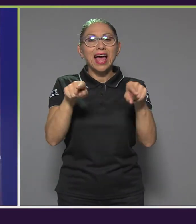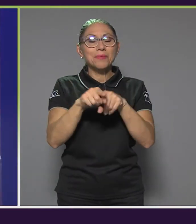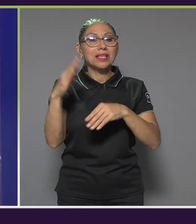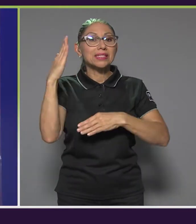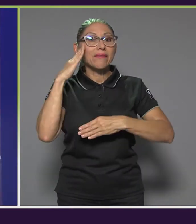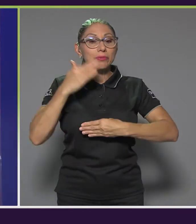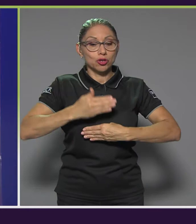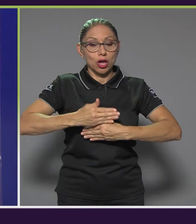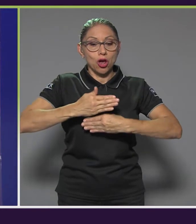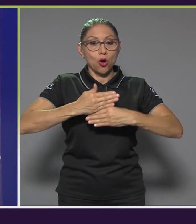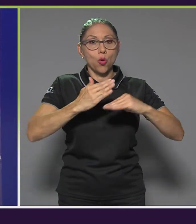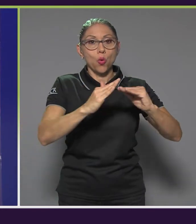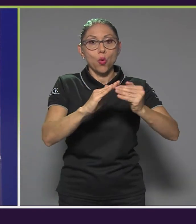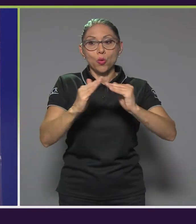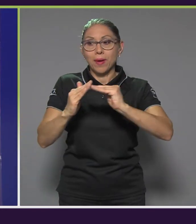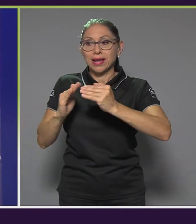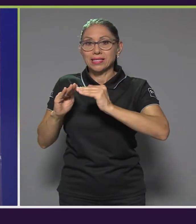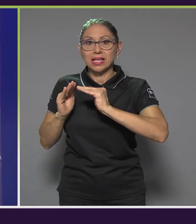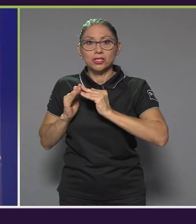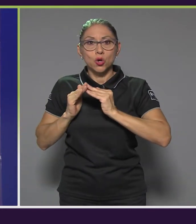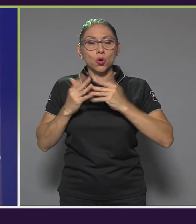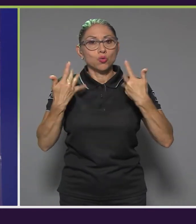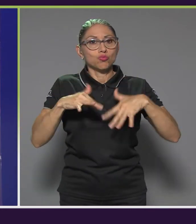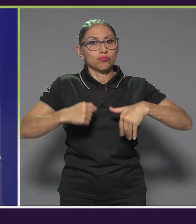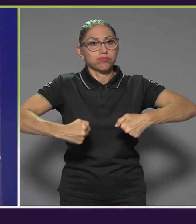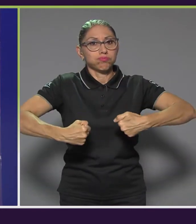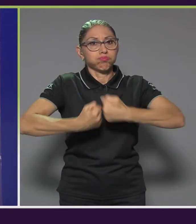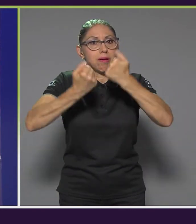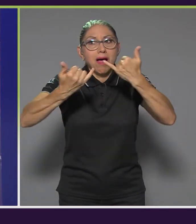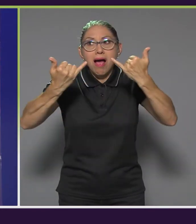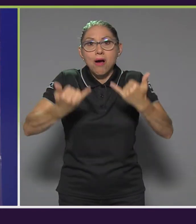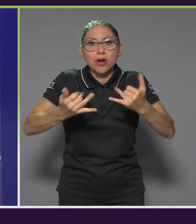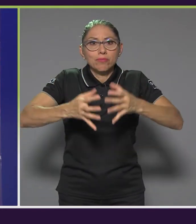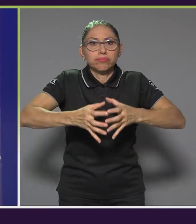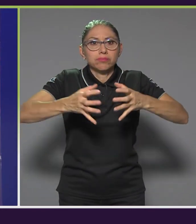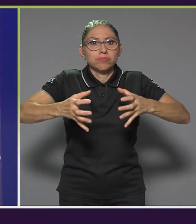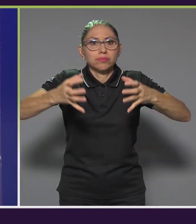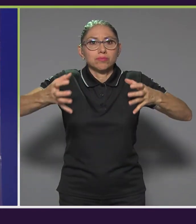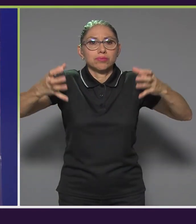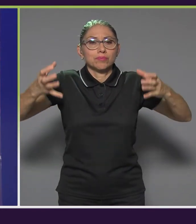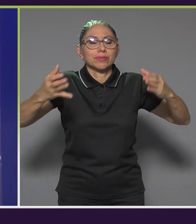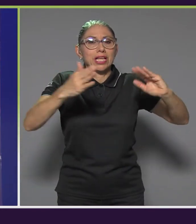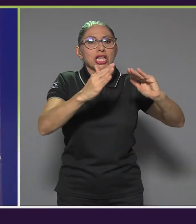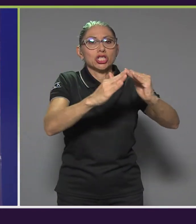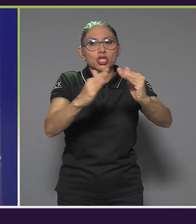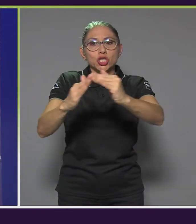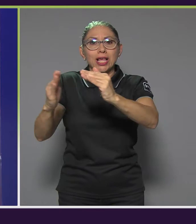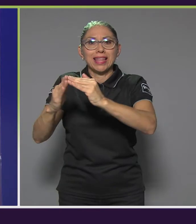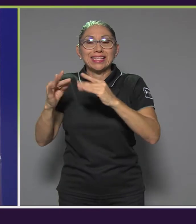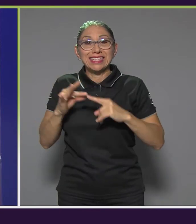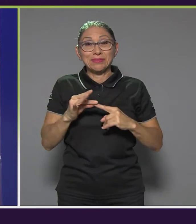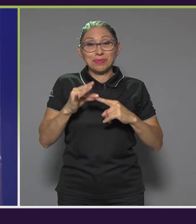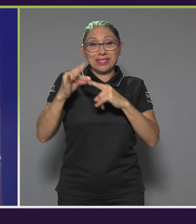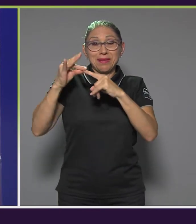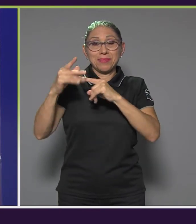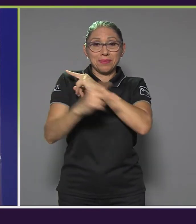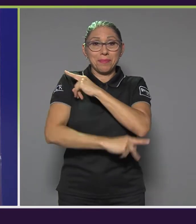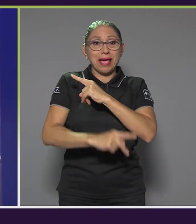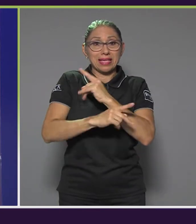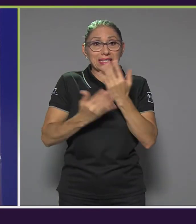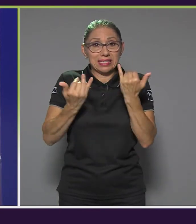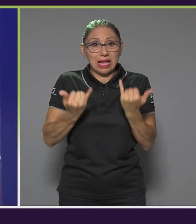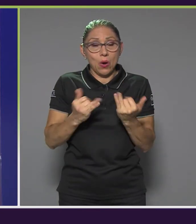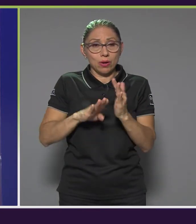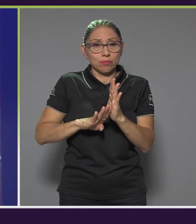grandes retos, ¿verdad? Está creciendo vertiginosamente el tamaño de las ciudades, especialmente en los países en vías de desarrollo, al igual que el